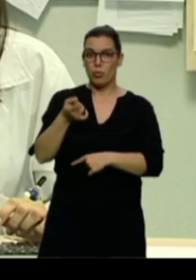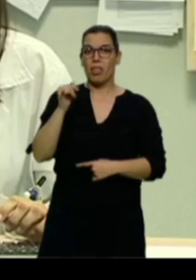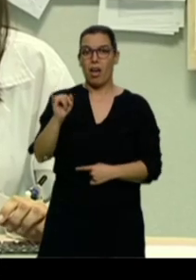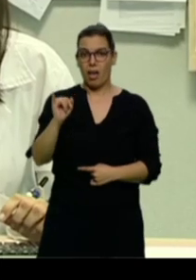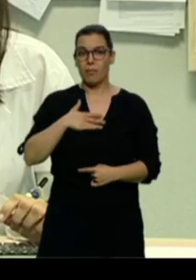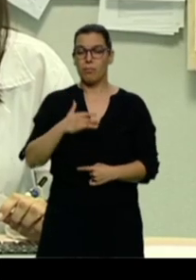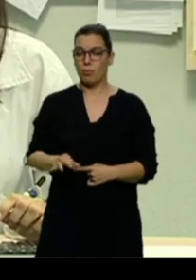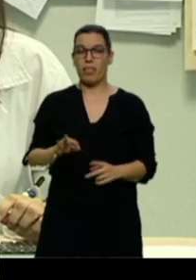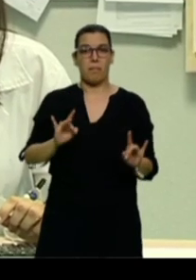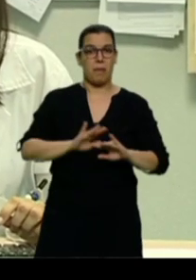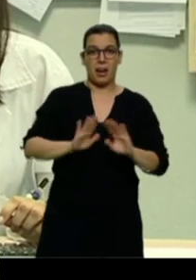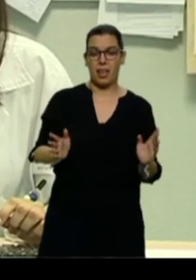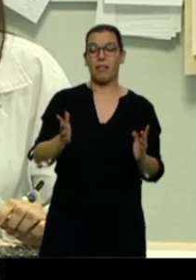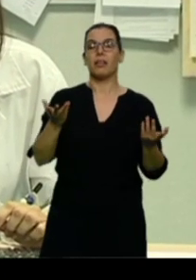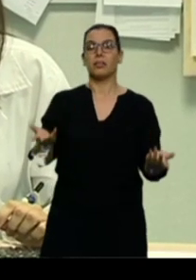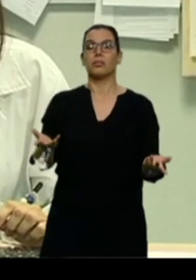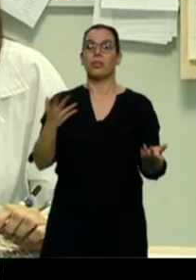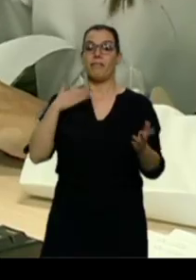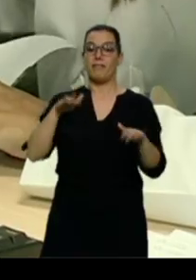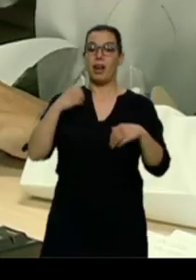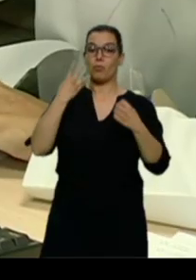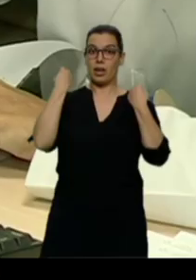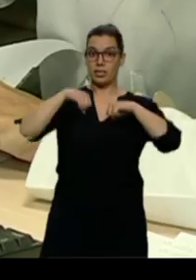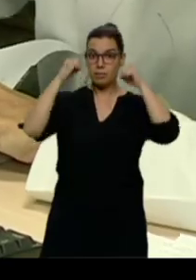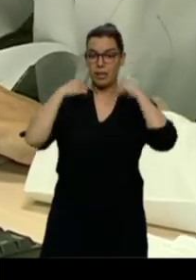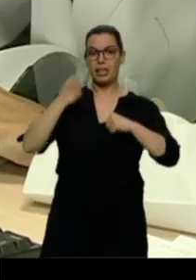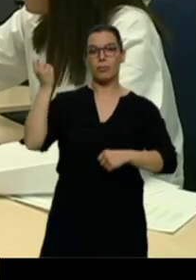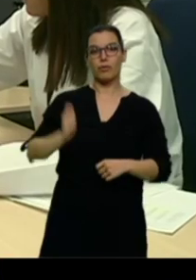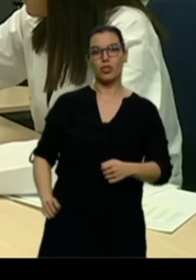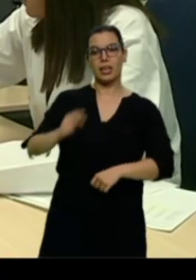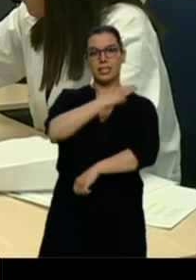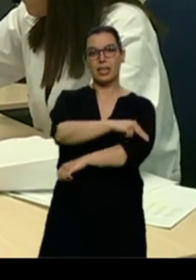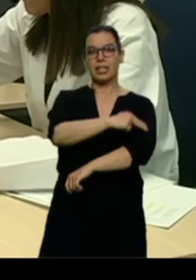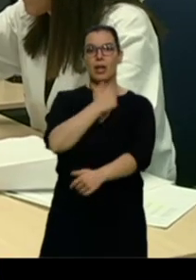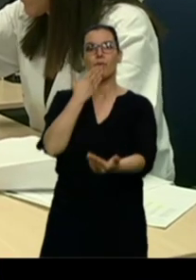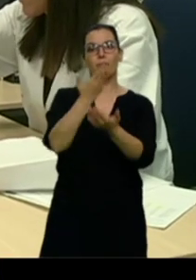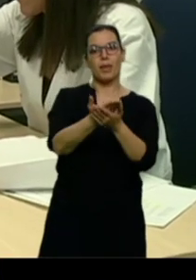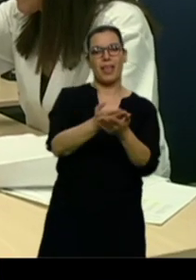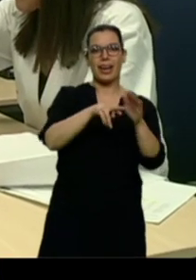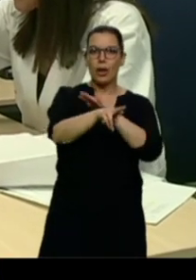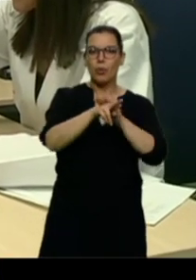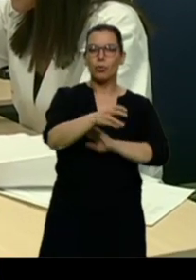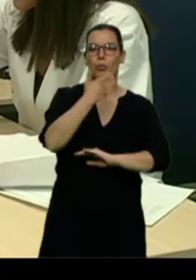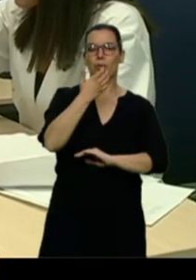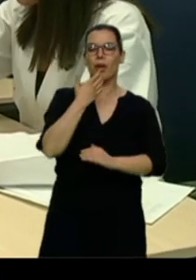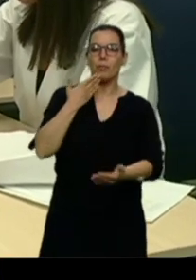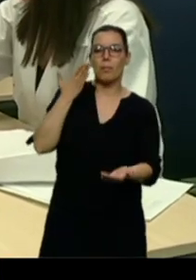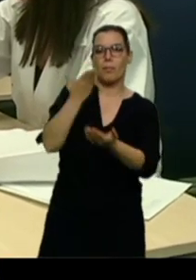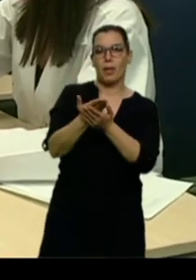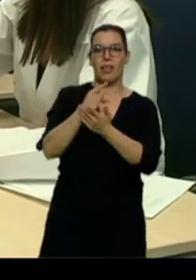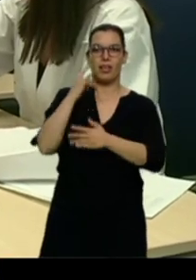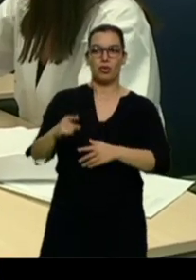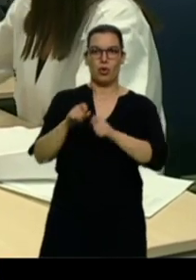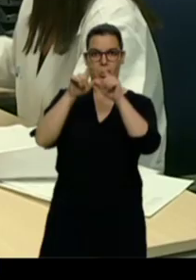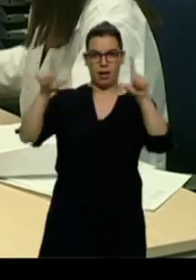Para llevar a cabo estas buenas prácticas, los profesionales sanitarios demandan herramientas, como por ejemplo la petición electrónica. El médico desde